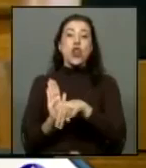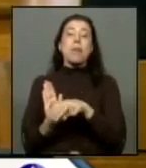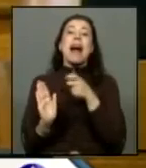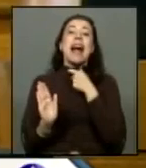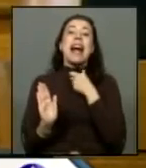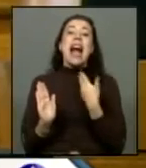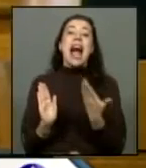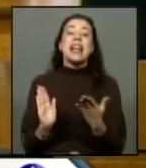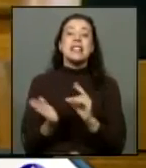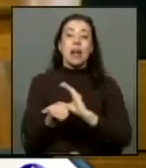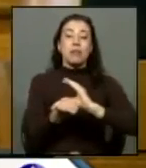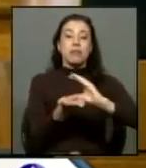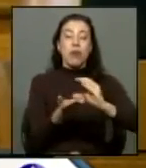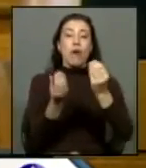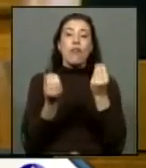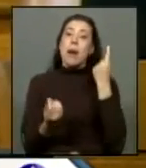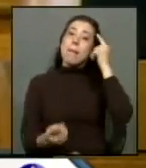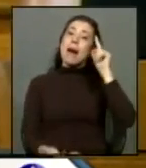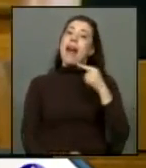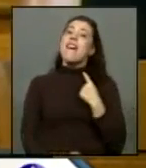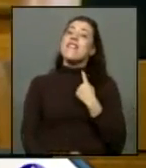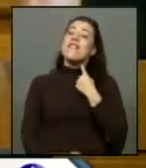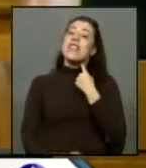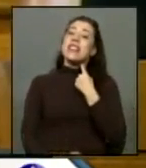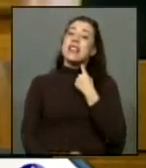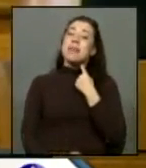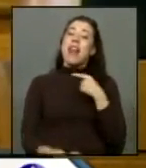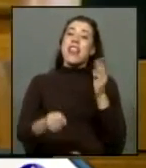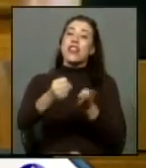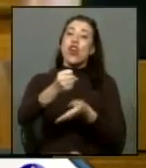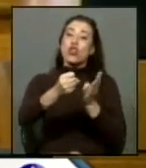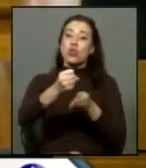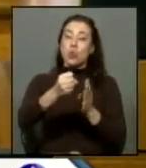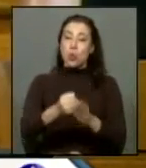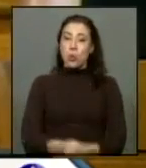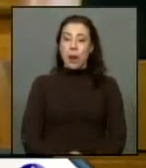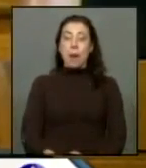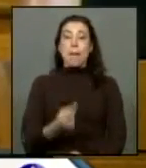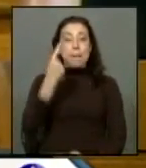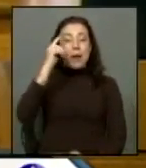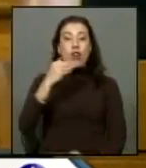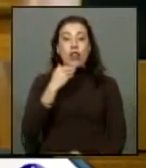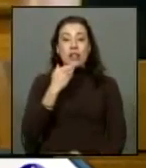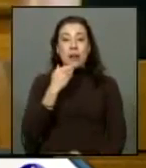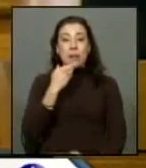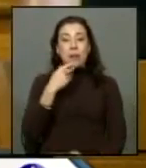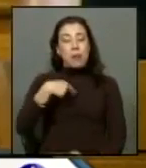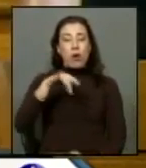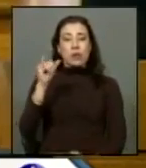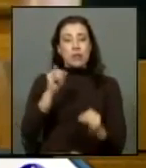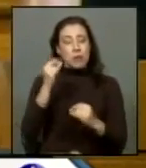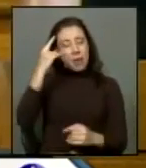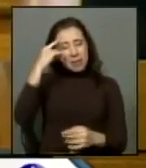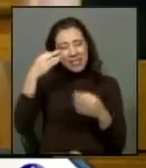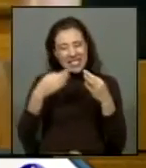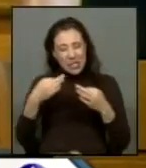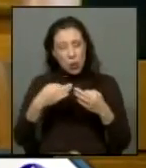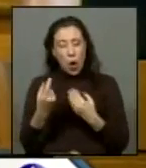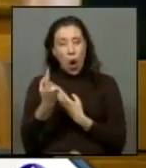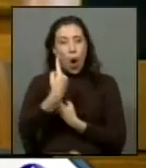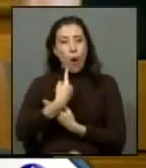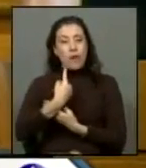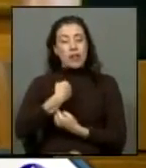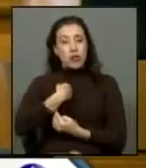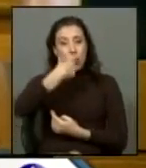garanticen una compensación adecuada para las víctimas del delito de tortura sino que también por nuestra convicción y nuestra obligación como